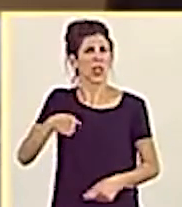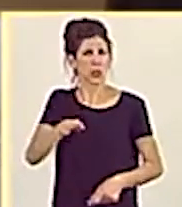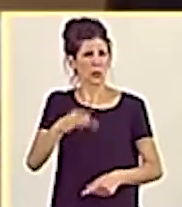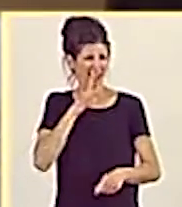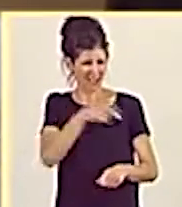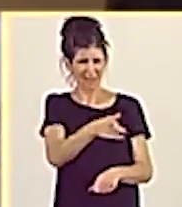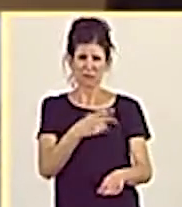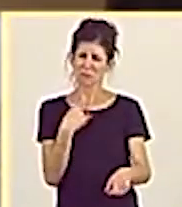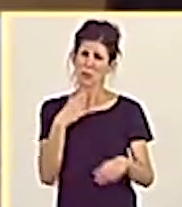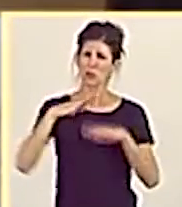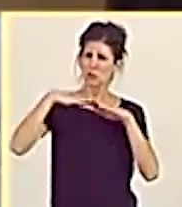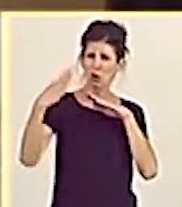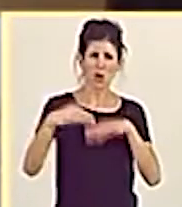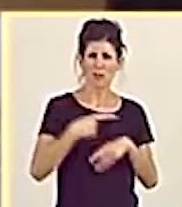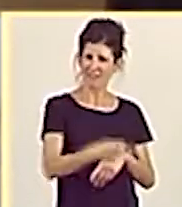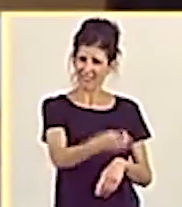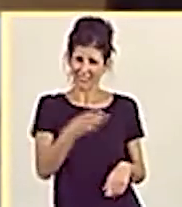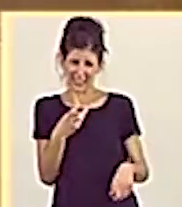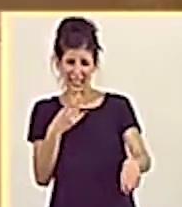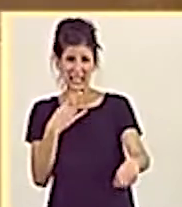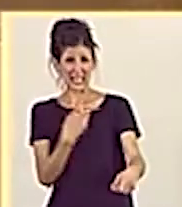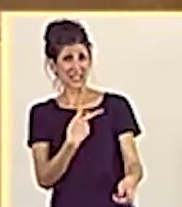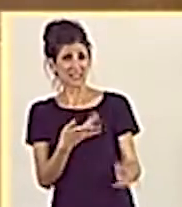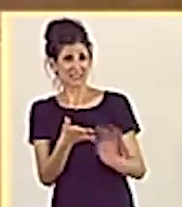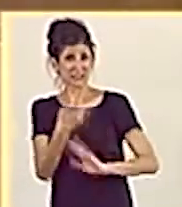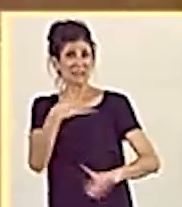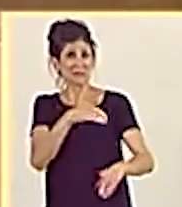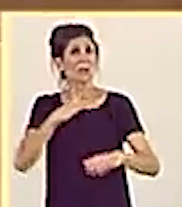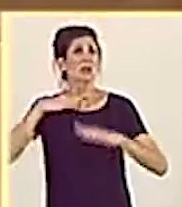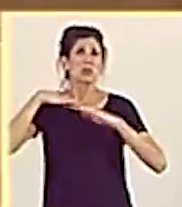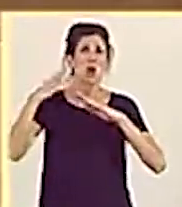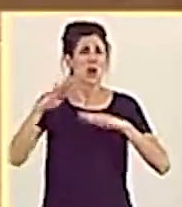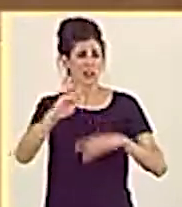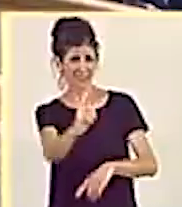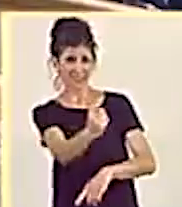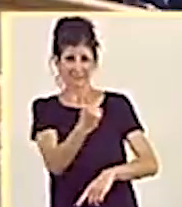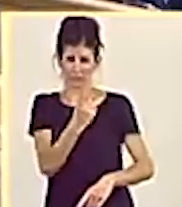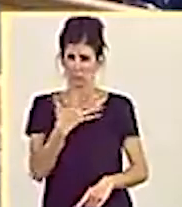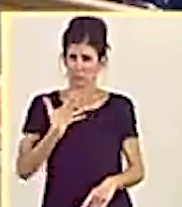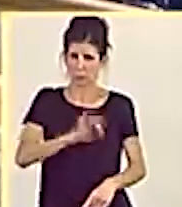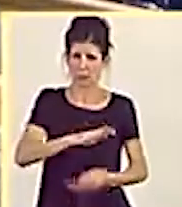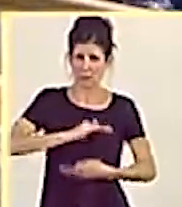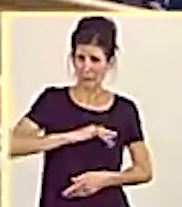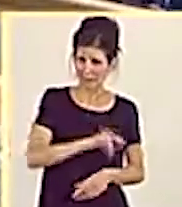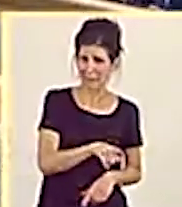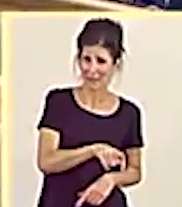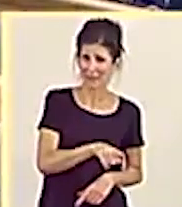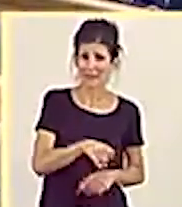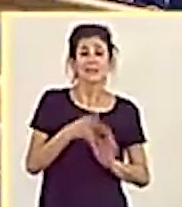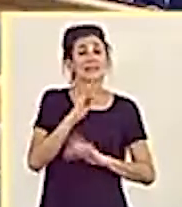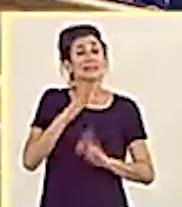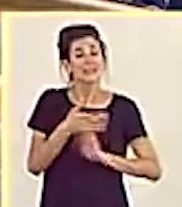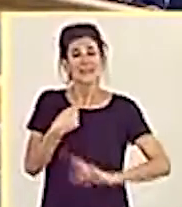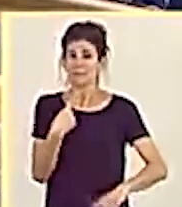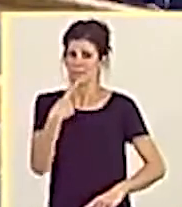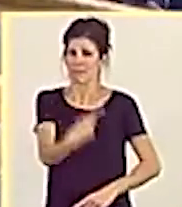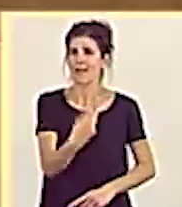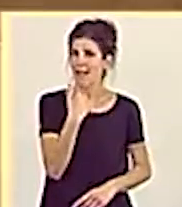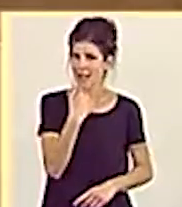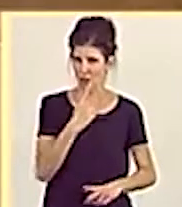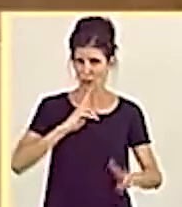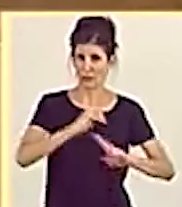con este tono a esta cámara. Con este tono a esta cámara. Pero mire, le voy a decir algo